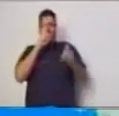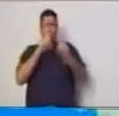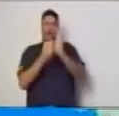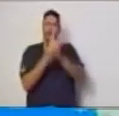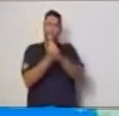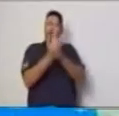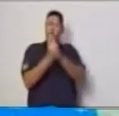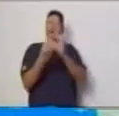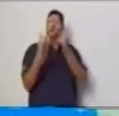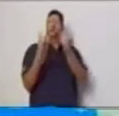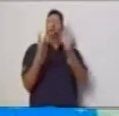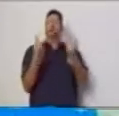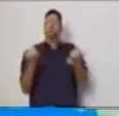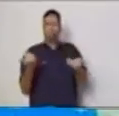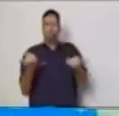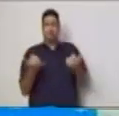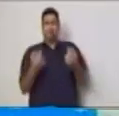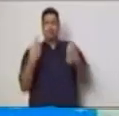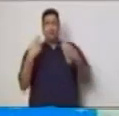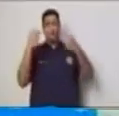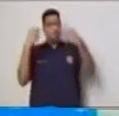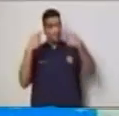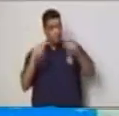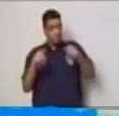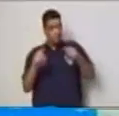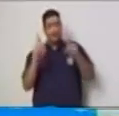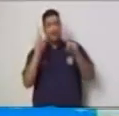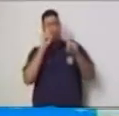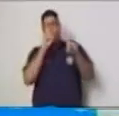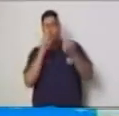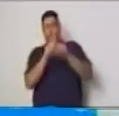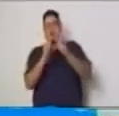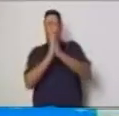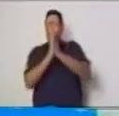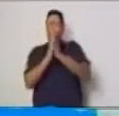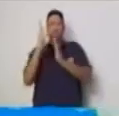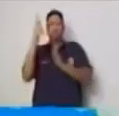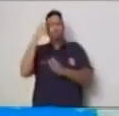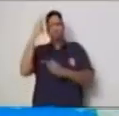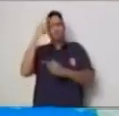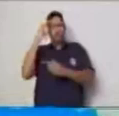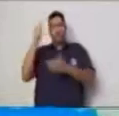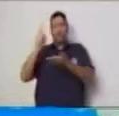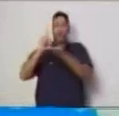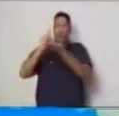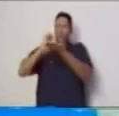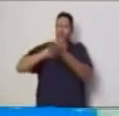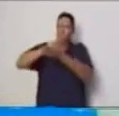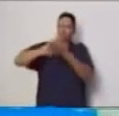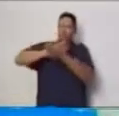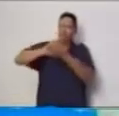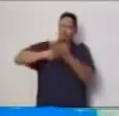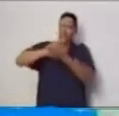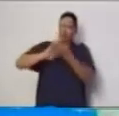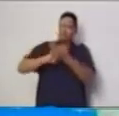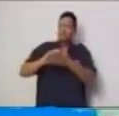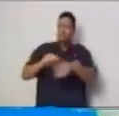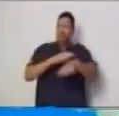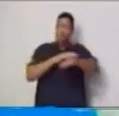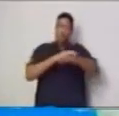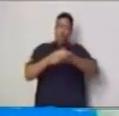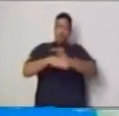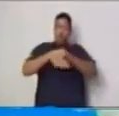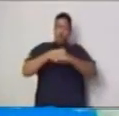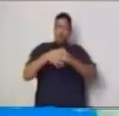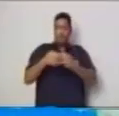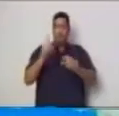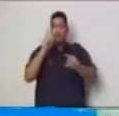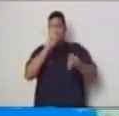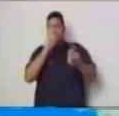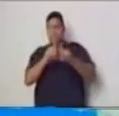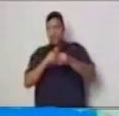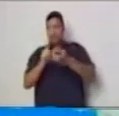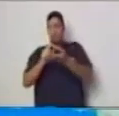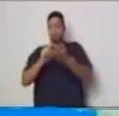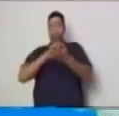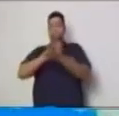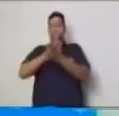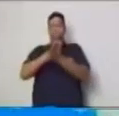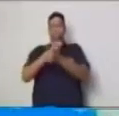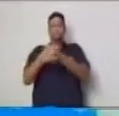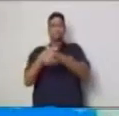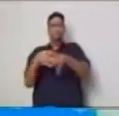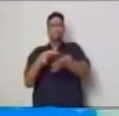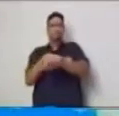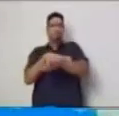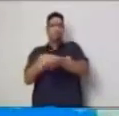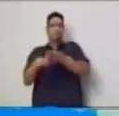Recuerda, antes de empezar, te recomiendo que laves tus manos constantemente con agua y jabón, que tomes tu